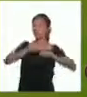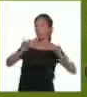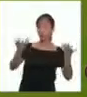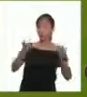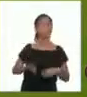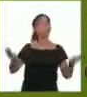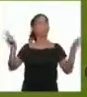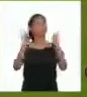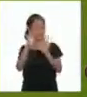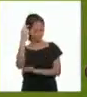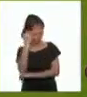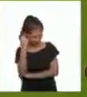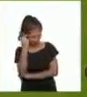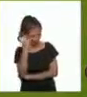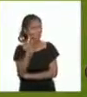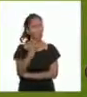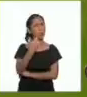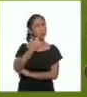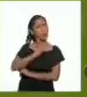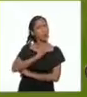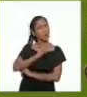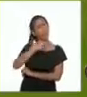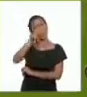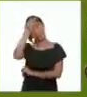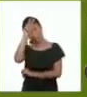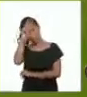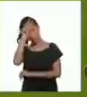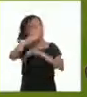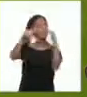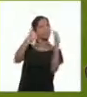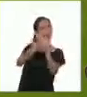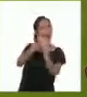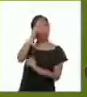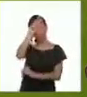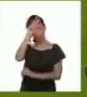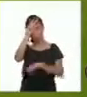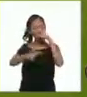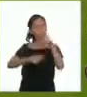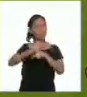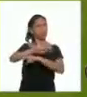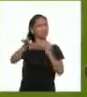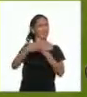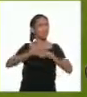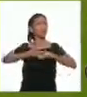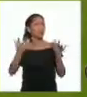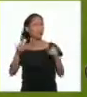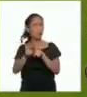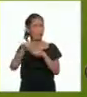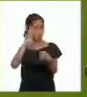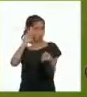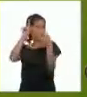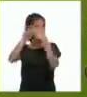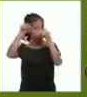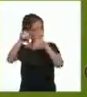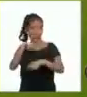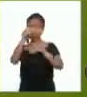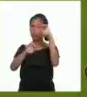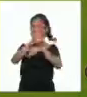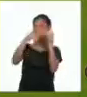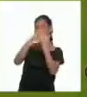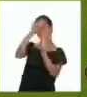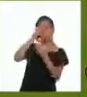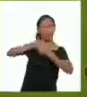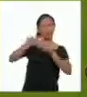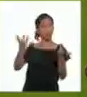momento en el cual vamos a poder reflexionar sobre lo que somos como país, sobre lo que somos como nación y todos los retos que tenemos pendientes para consolidar la ciudadanía de todos los peruanos.